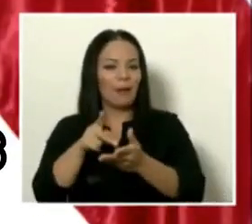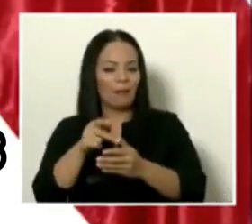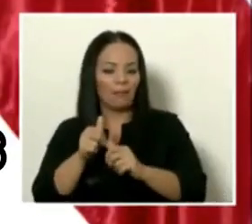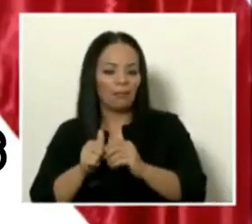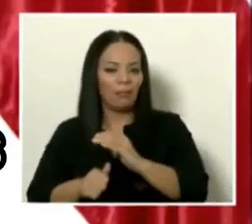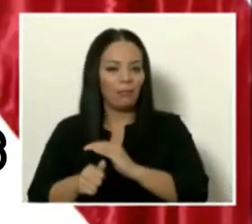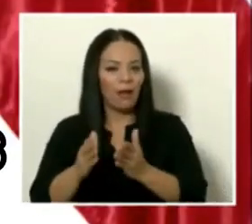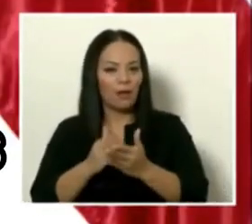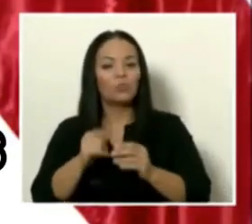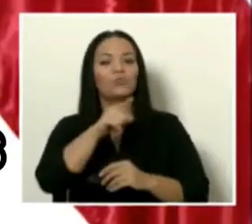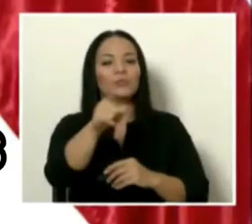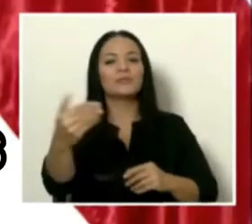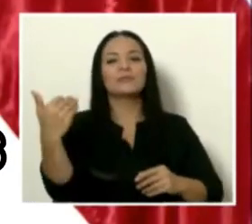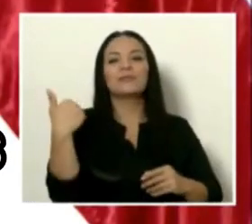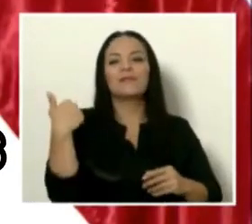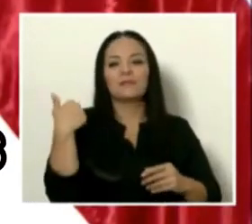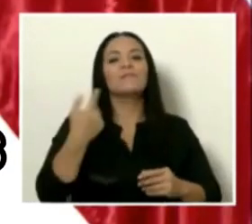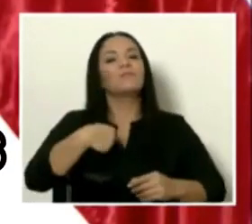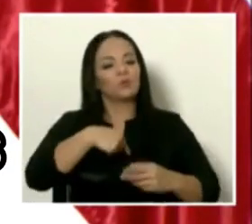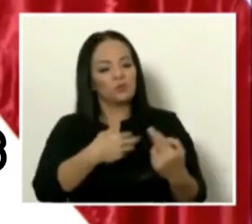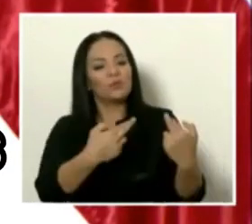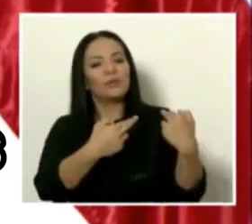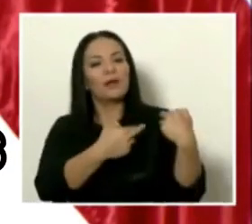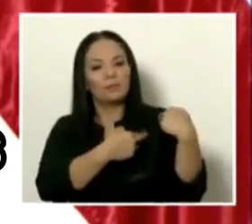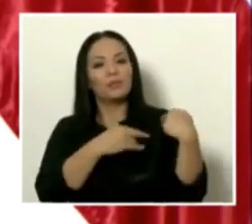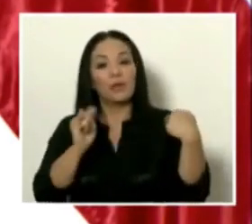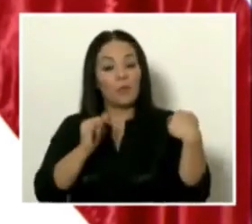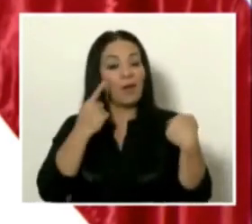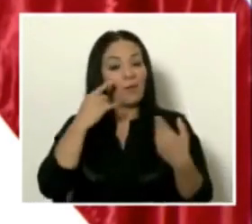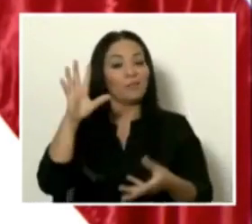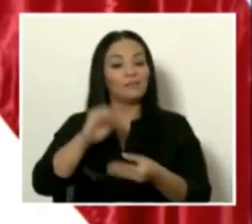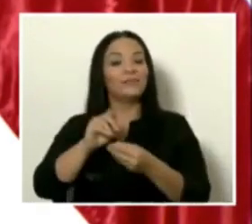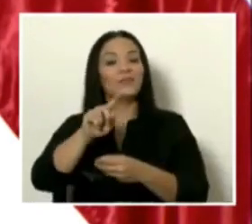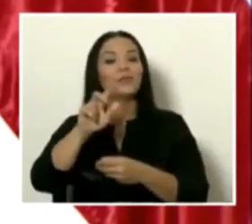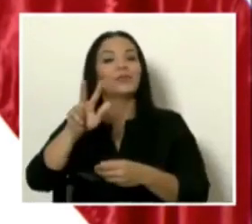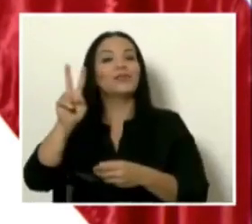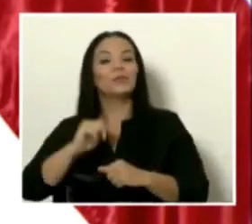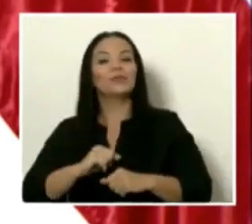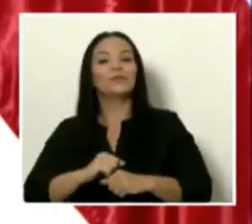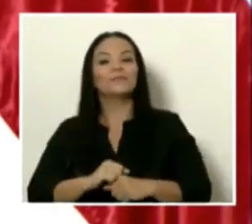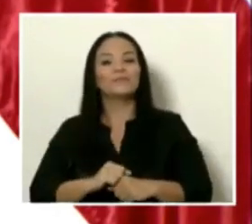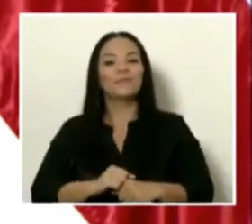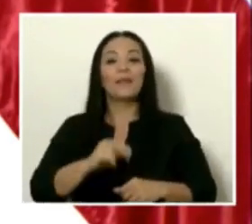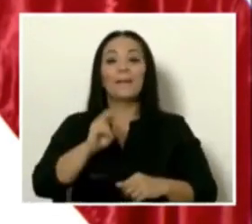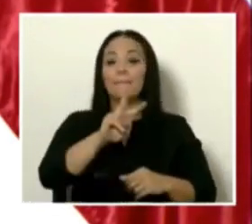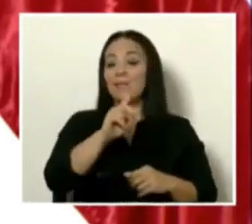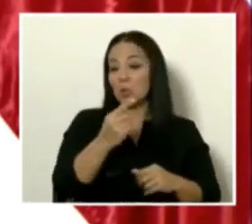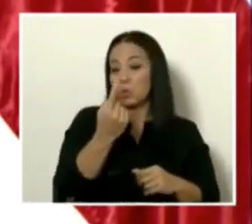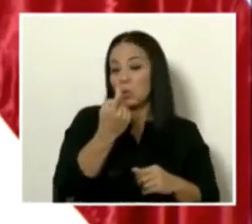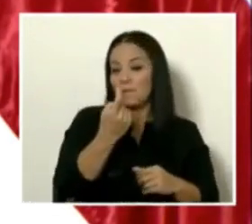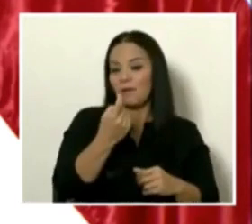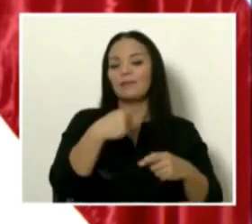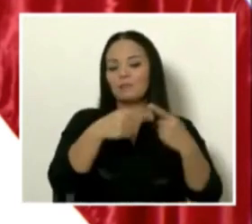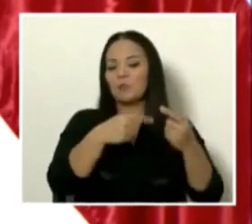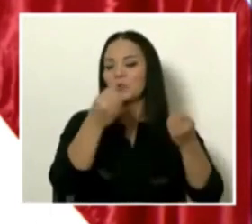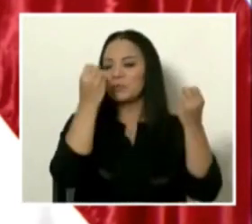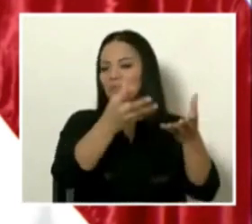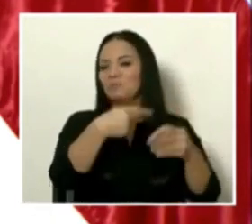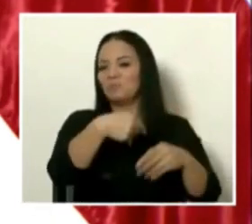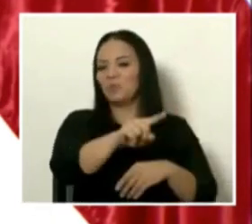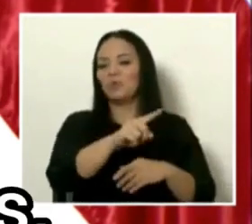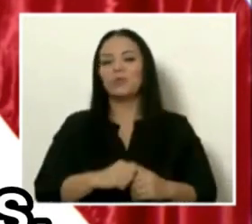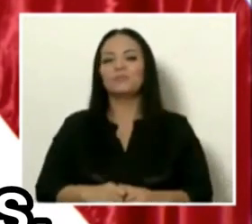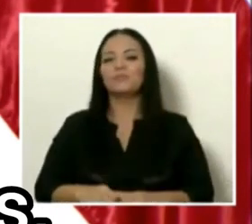Nosotros nos encargamos como nos encargamos de estos 132, sobre los 21 reportaremos pronto, ministro. Sí, señor.